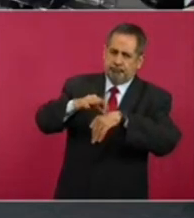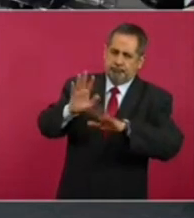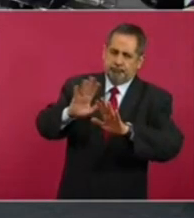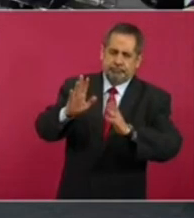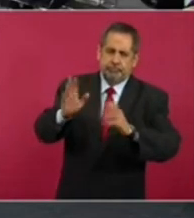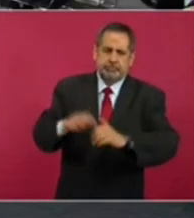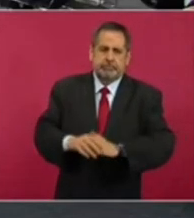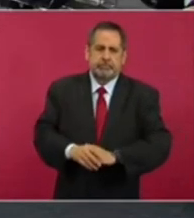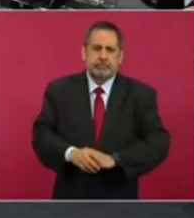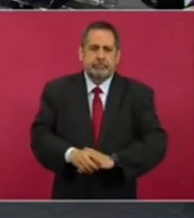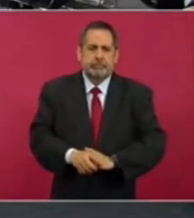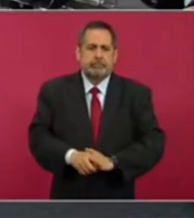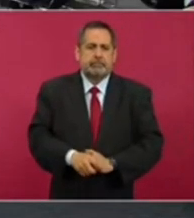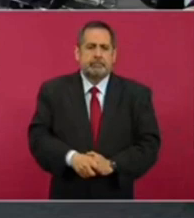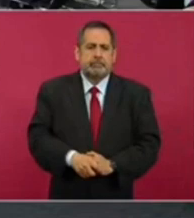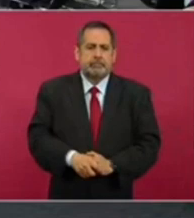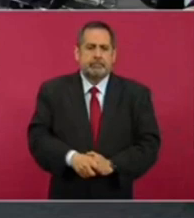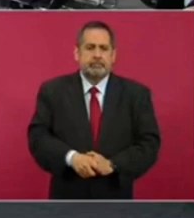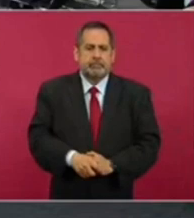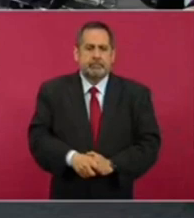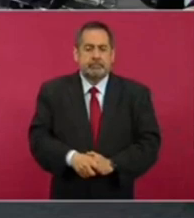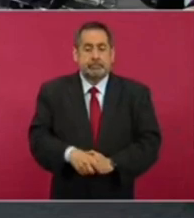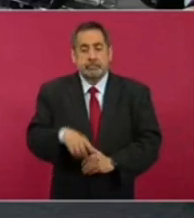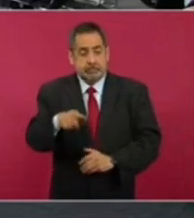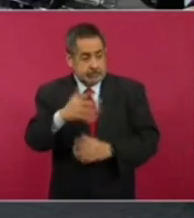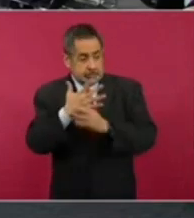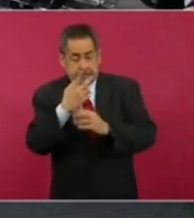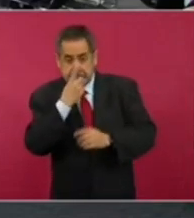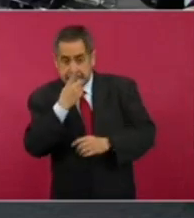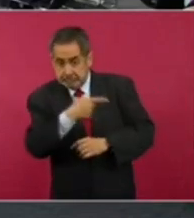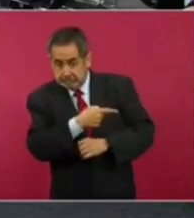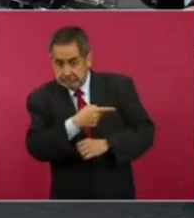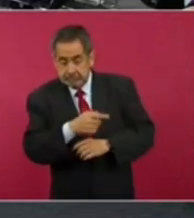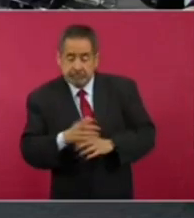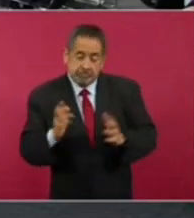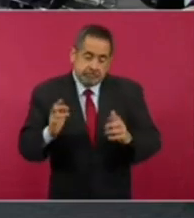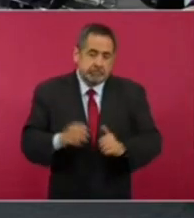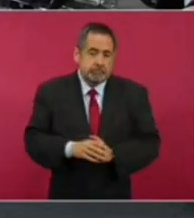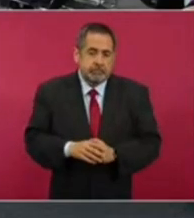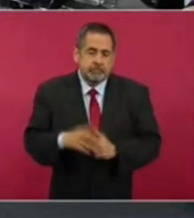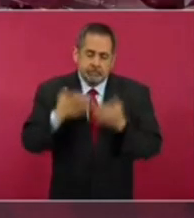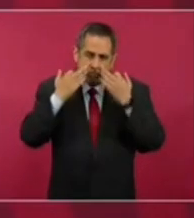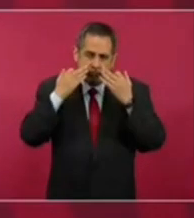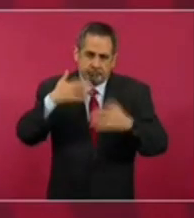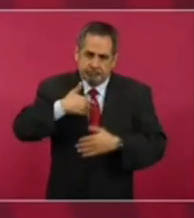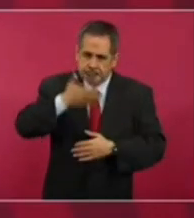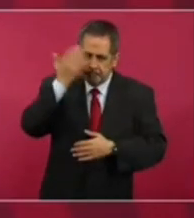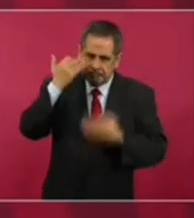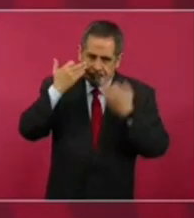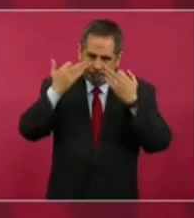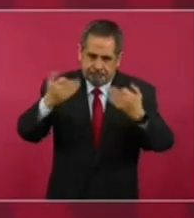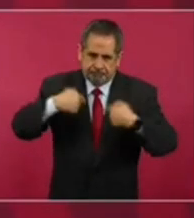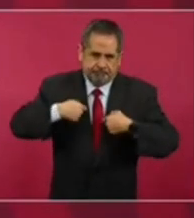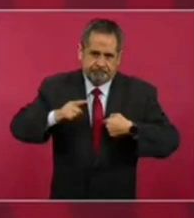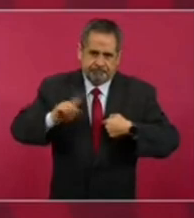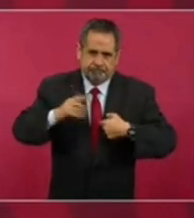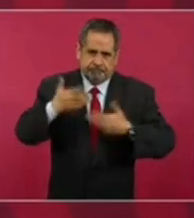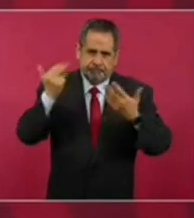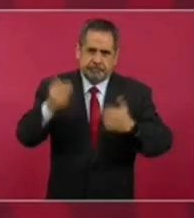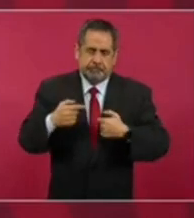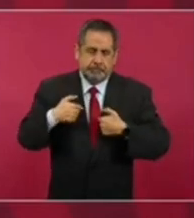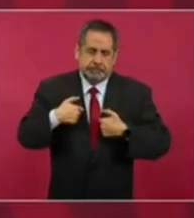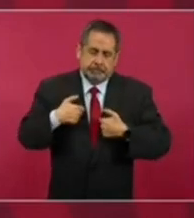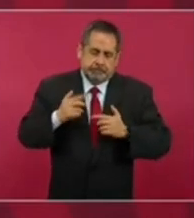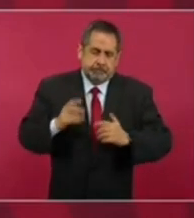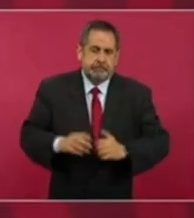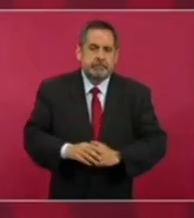¿Eso es lo que él dice? Sí, eso no me consta, no me